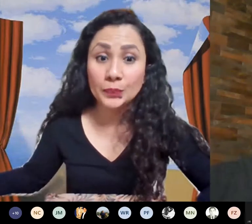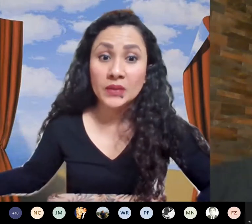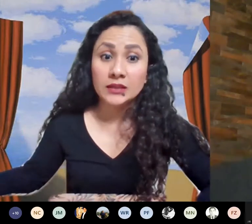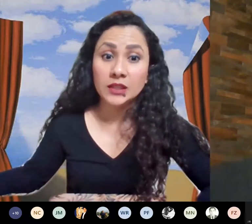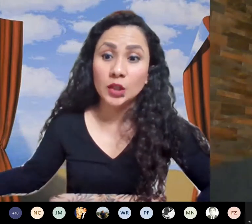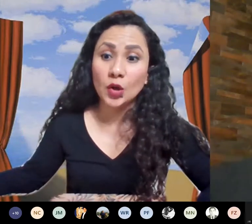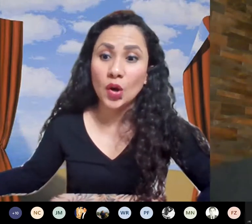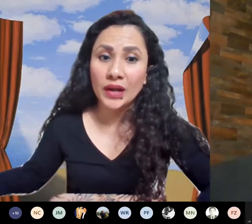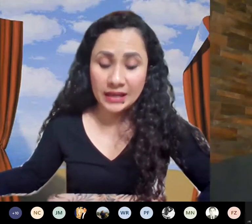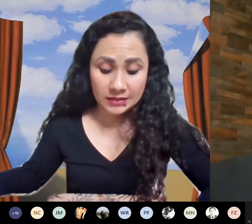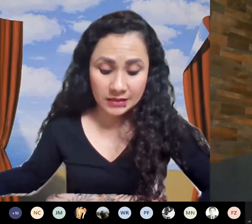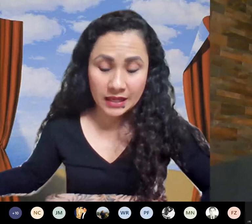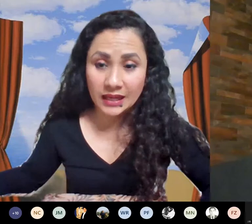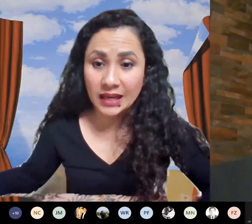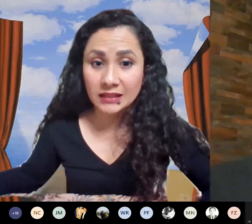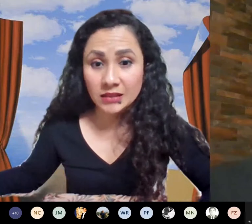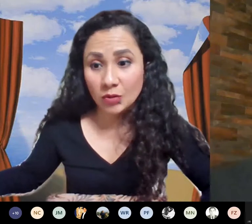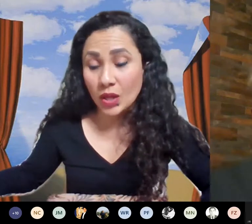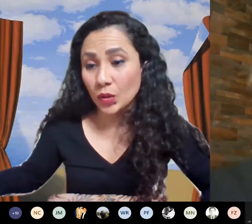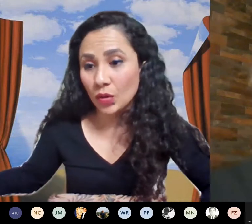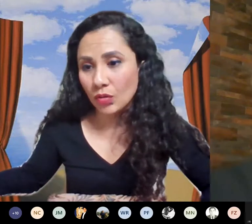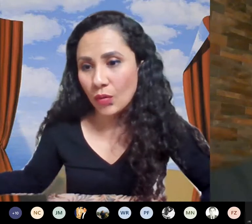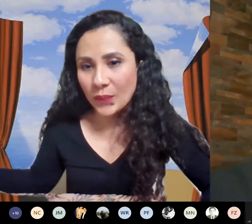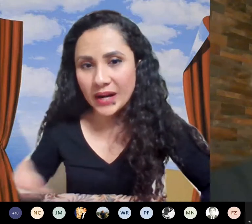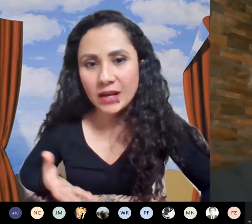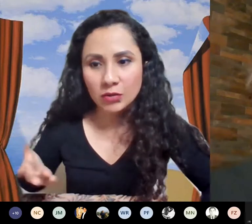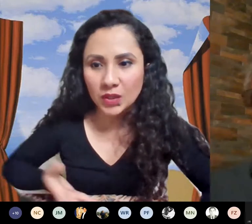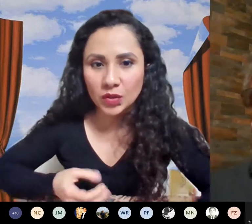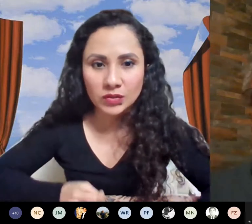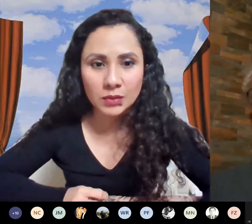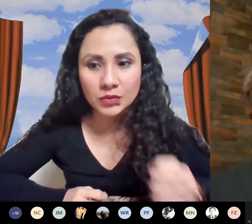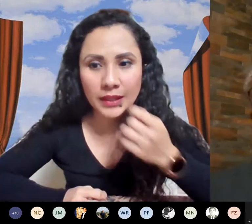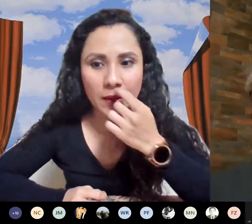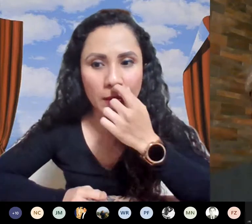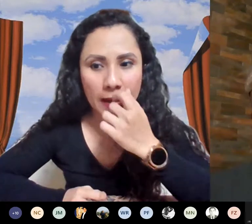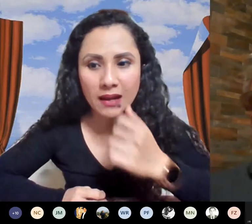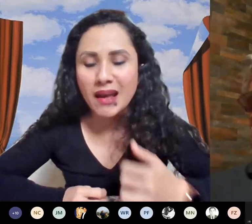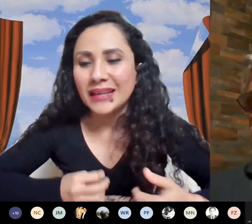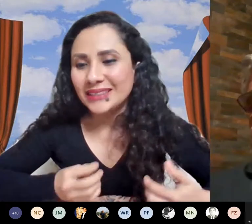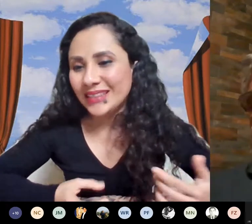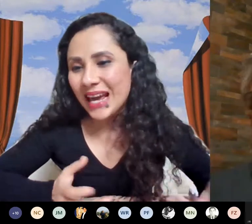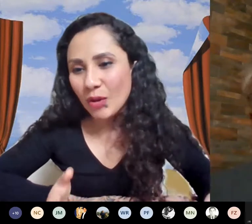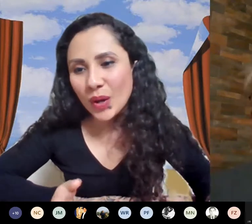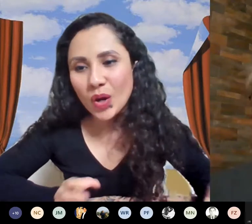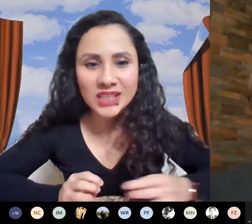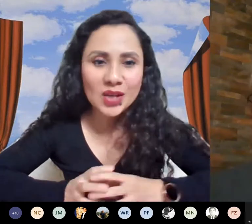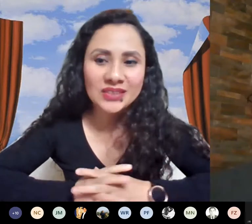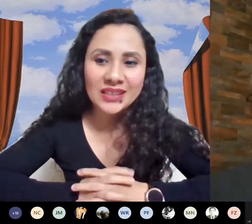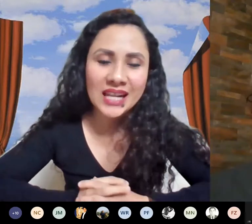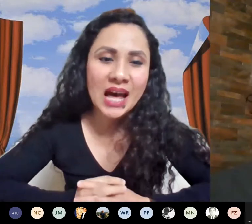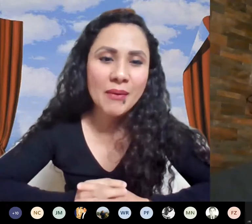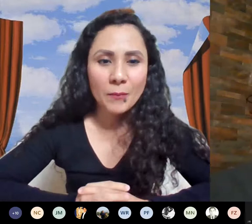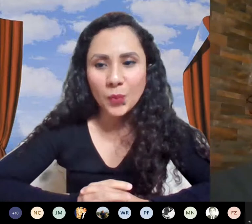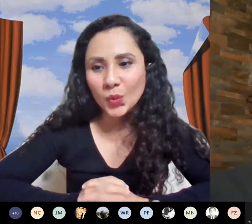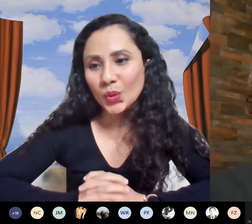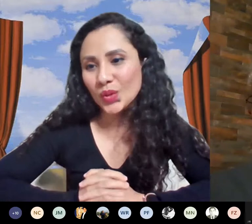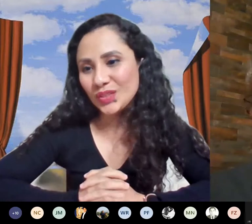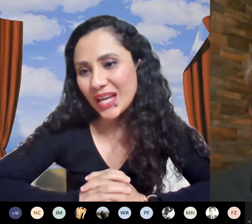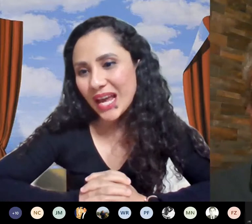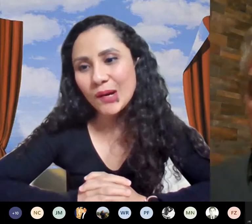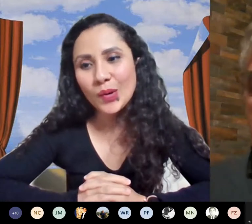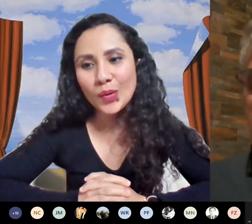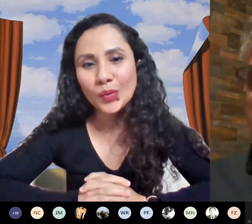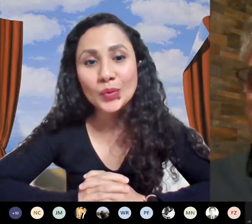genético sino este que si cuando lo compare con métodos de búsqueda local si a lo mejor si ellos se tardaban